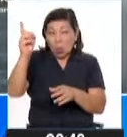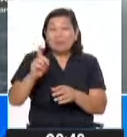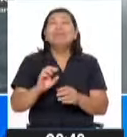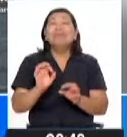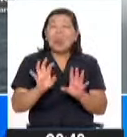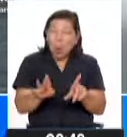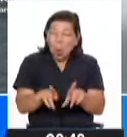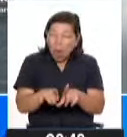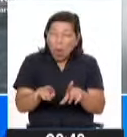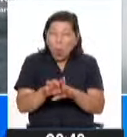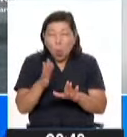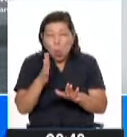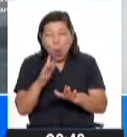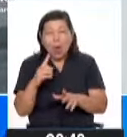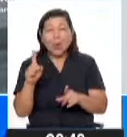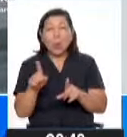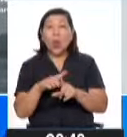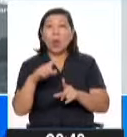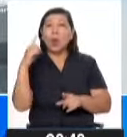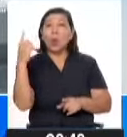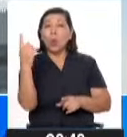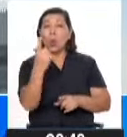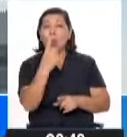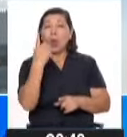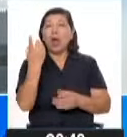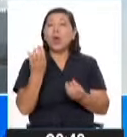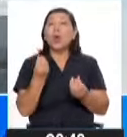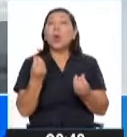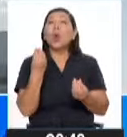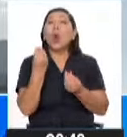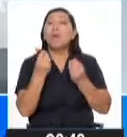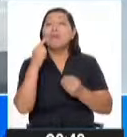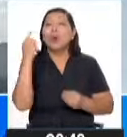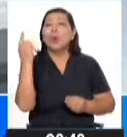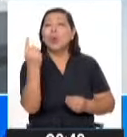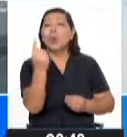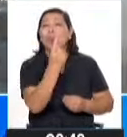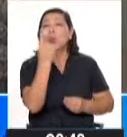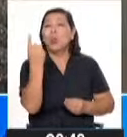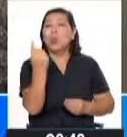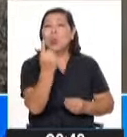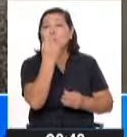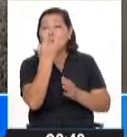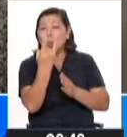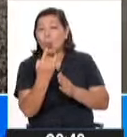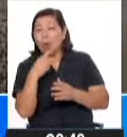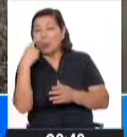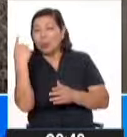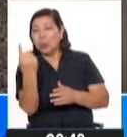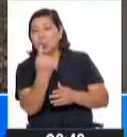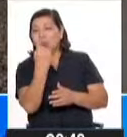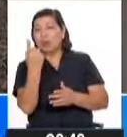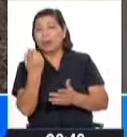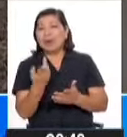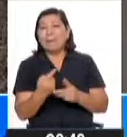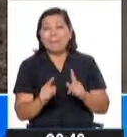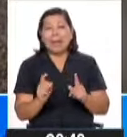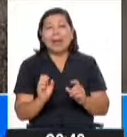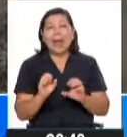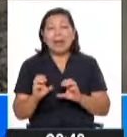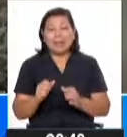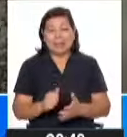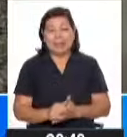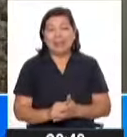Básicamente, exactamente. Es un tornado que es un movimiento circular con una intensidad significativa para